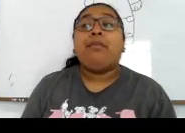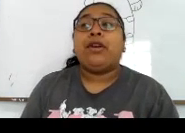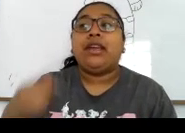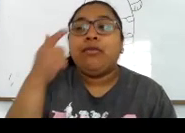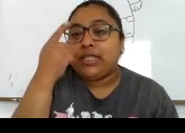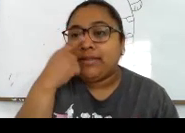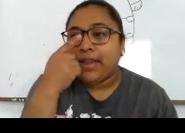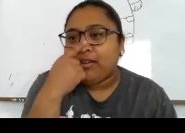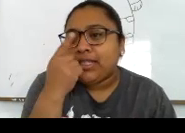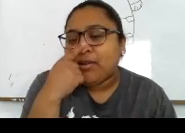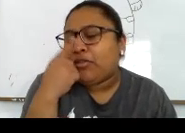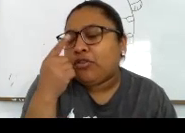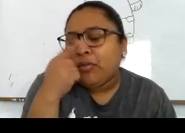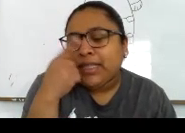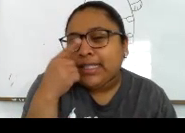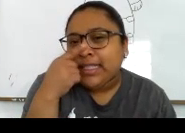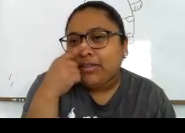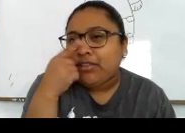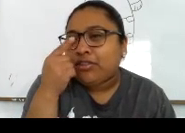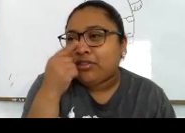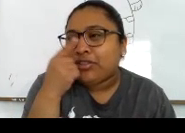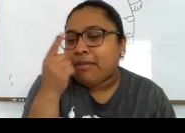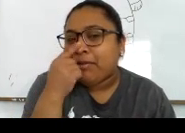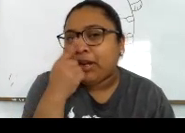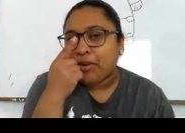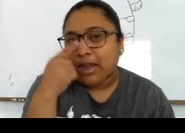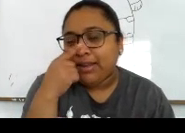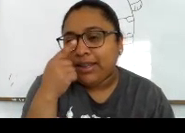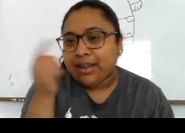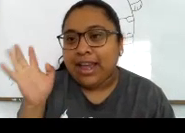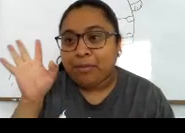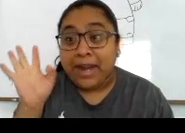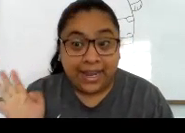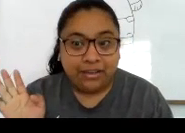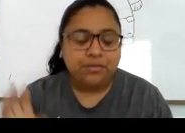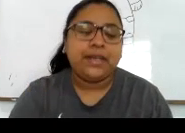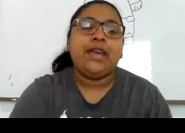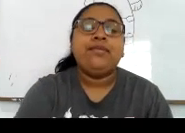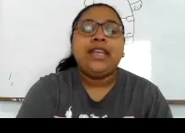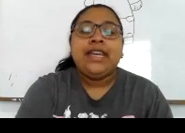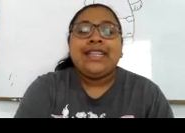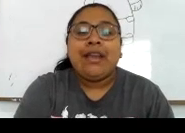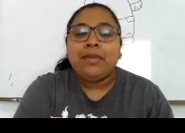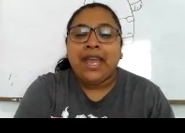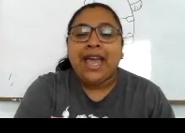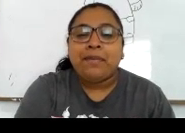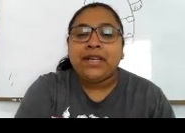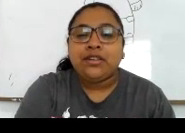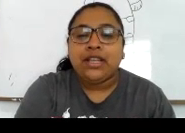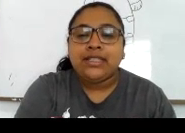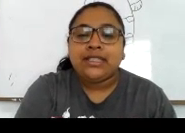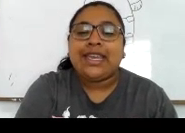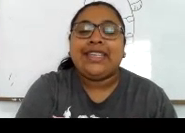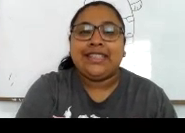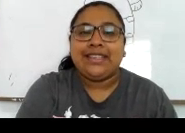Ah, por ejemplo Es como no No meterse Donde no No nos llaman Por ejemplo Acá Para ellos, ¿verdad? También hay